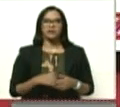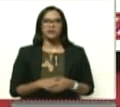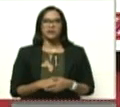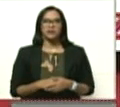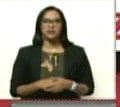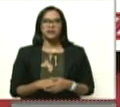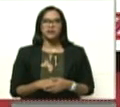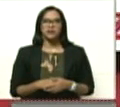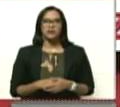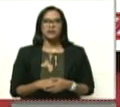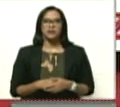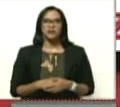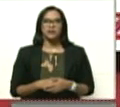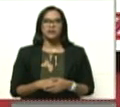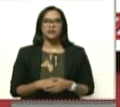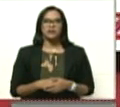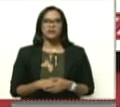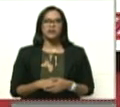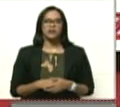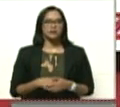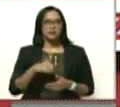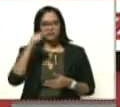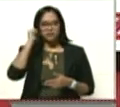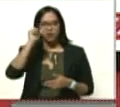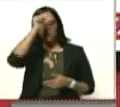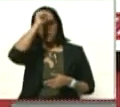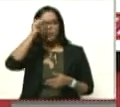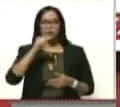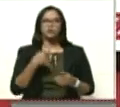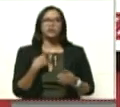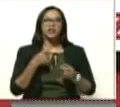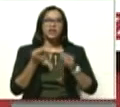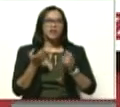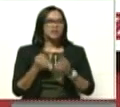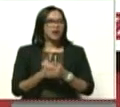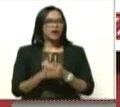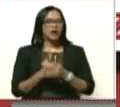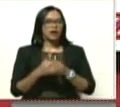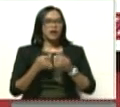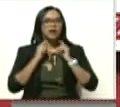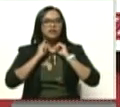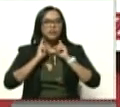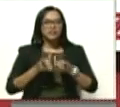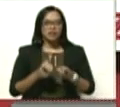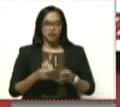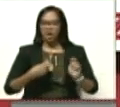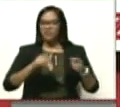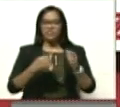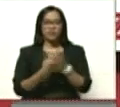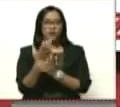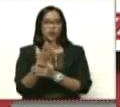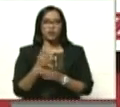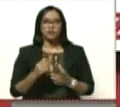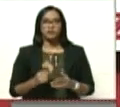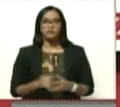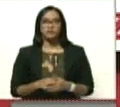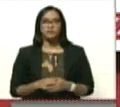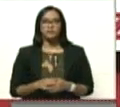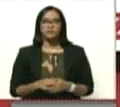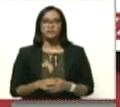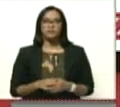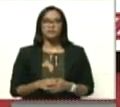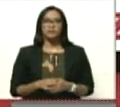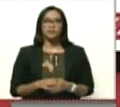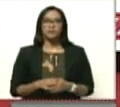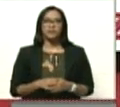Y yo, eran para los domingos, sábado y domingos, y yo me iba para los cementerios a vender flores. Me instalaba a vender flores. Que mi papá venía a